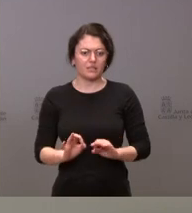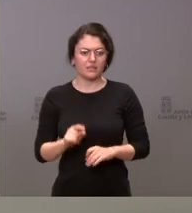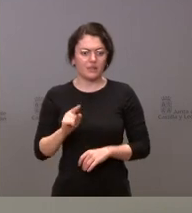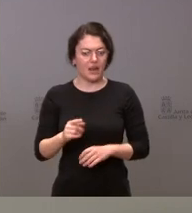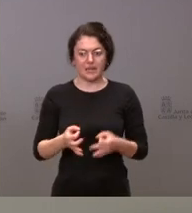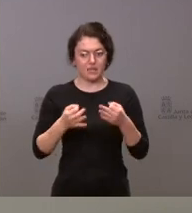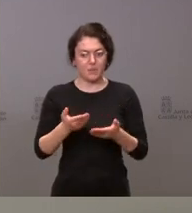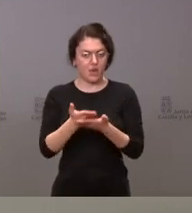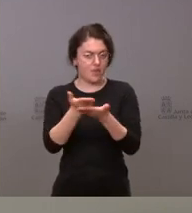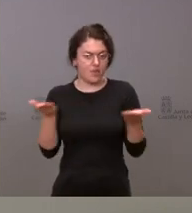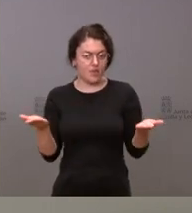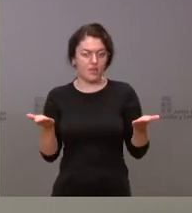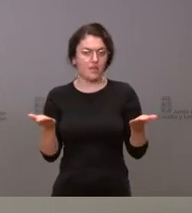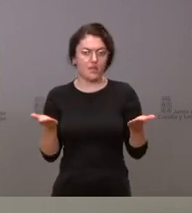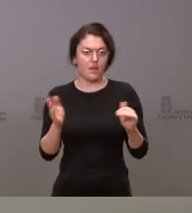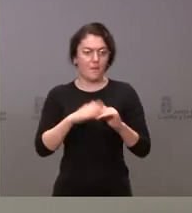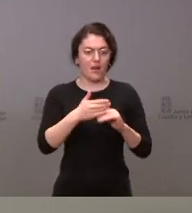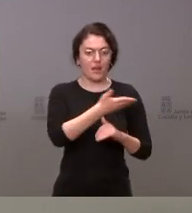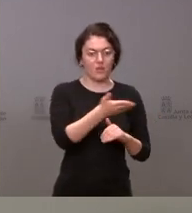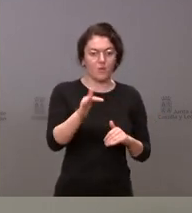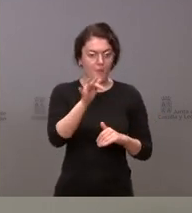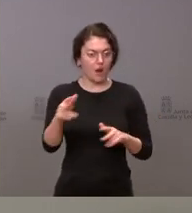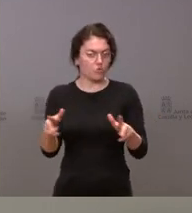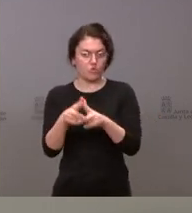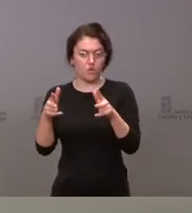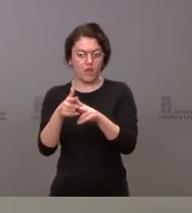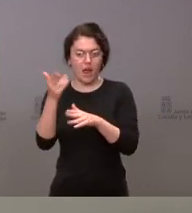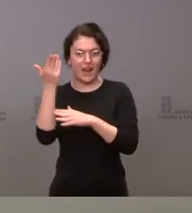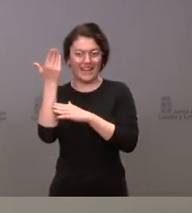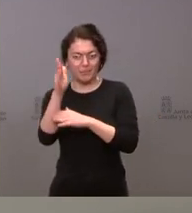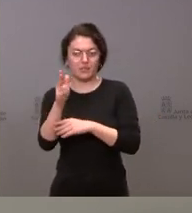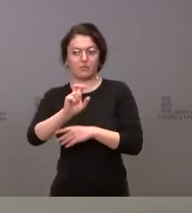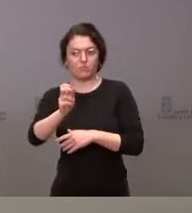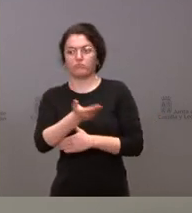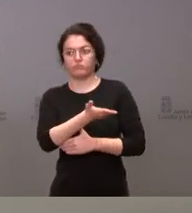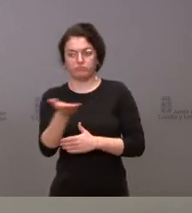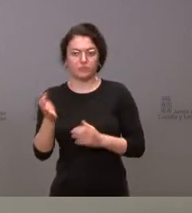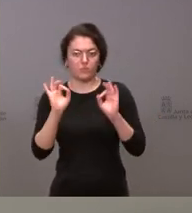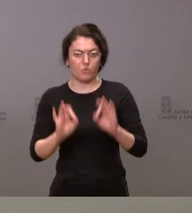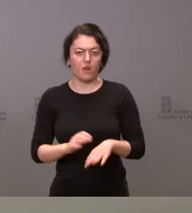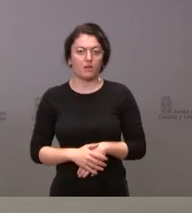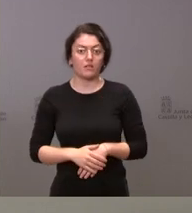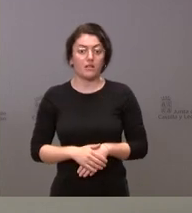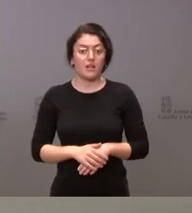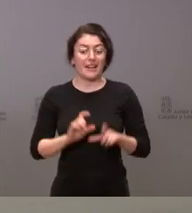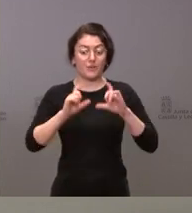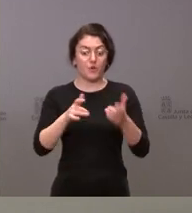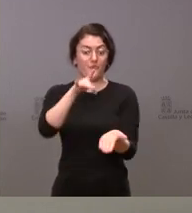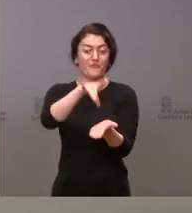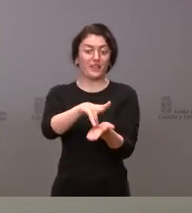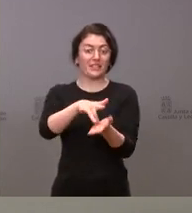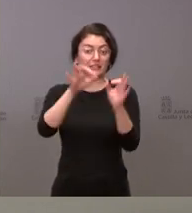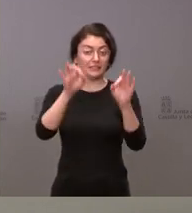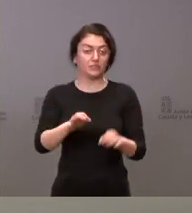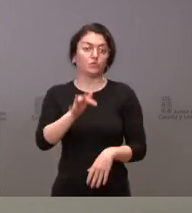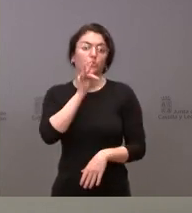y también para los representantes del conjunto de la sociedad. No está definida la fecha para esa reunión, pero, lógicamente, sí